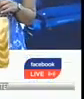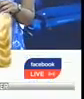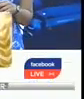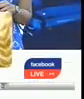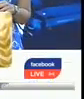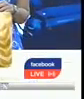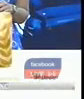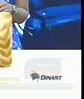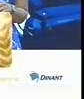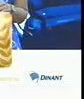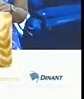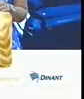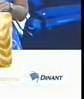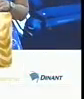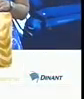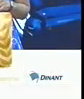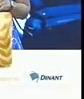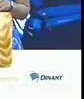toda la familia